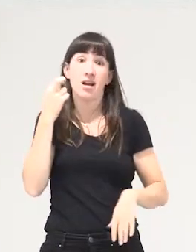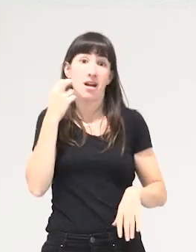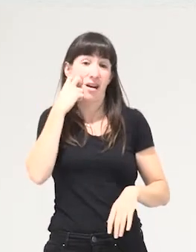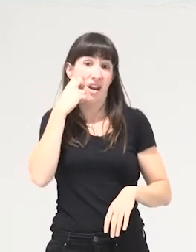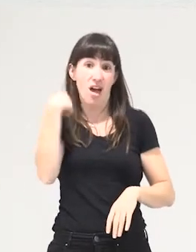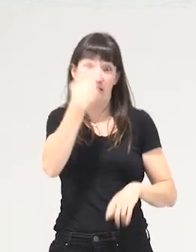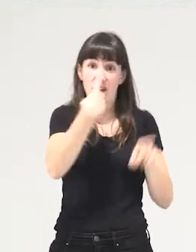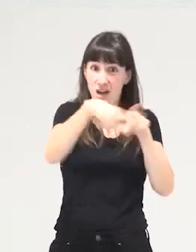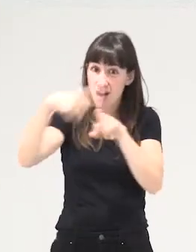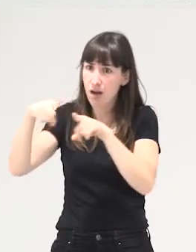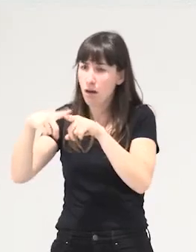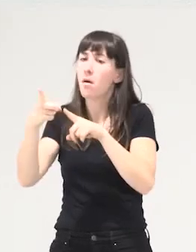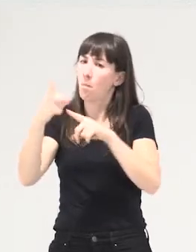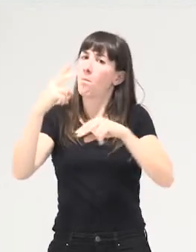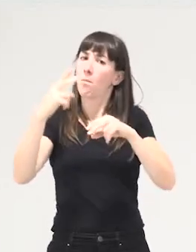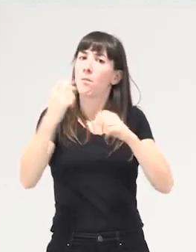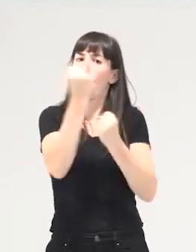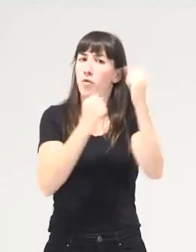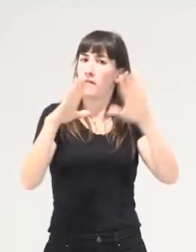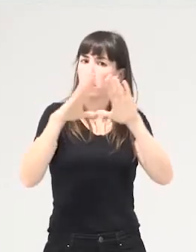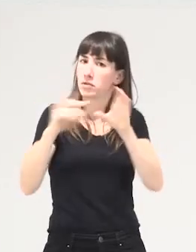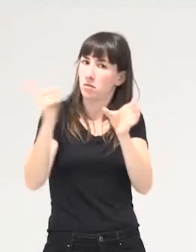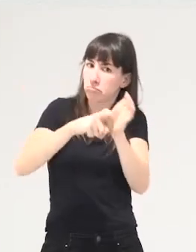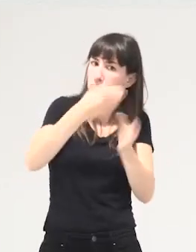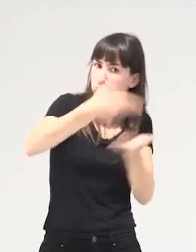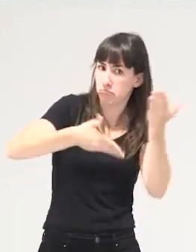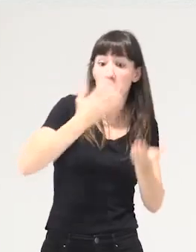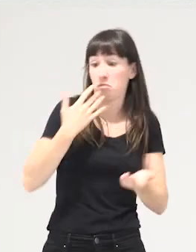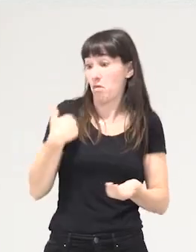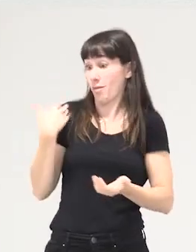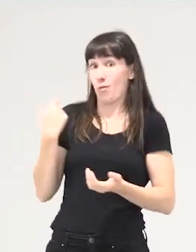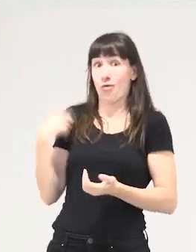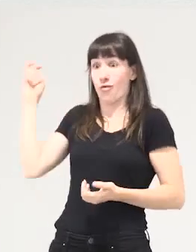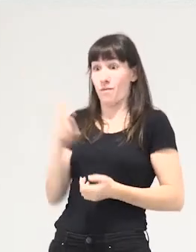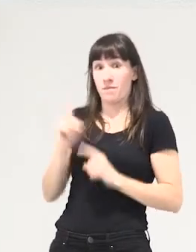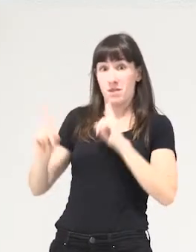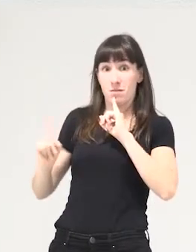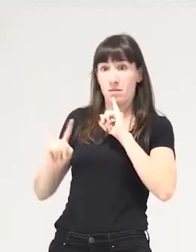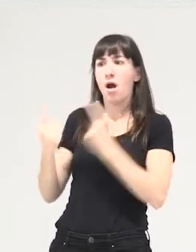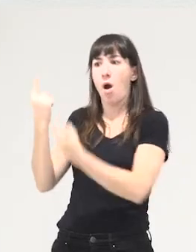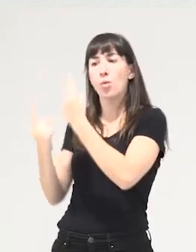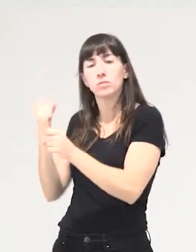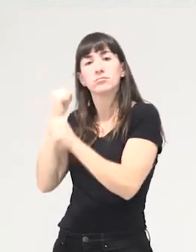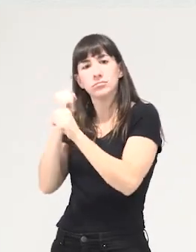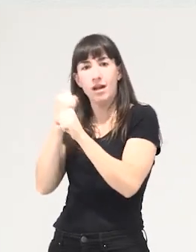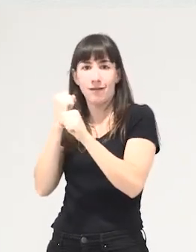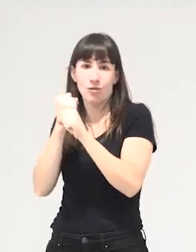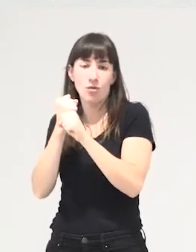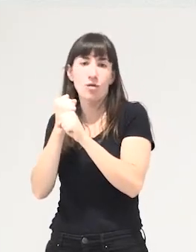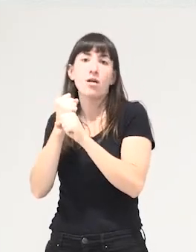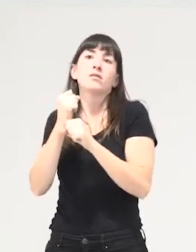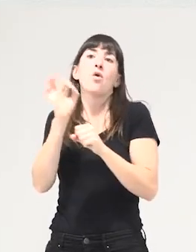construyendo economía feminista por ejemplo yo viniendo de Bilbo ahora mismo trabajadoras no domesticadas o compañeras